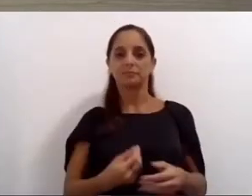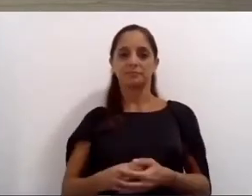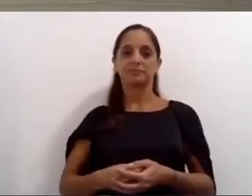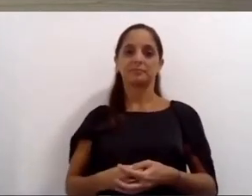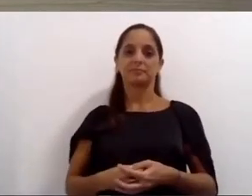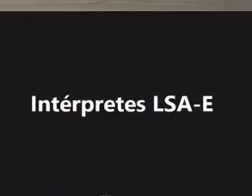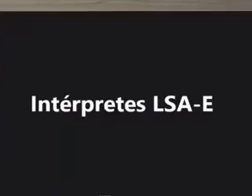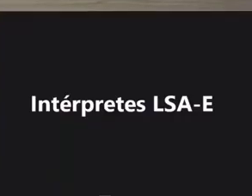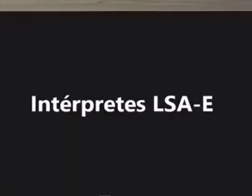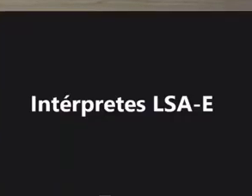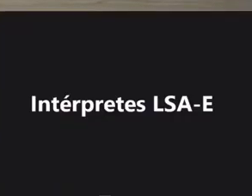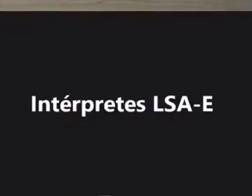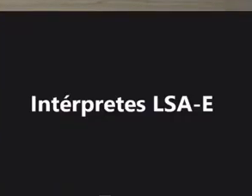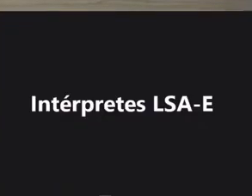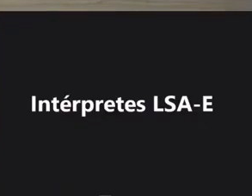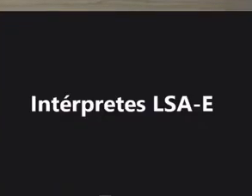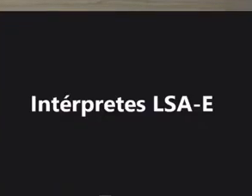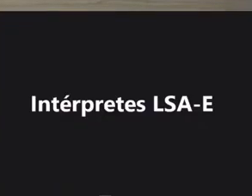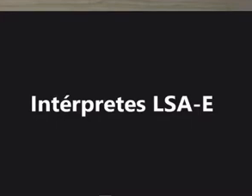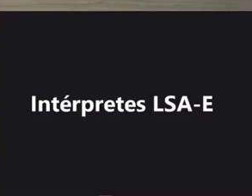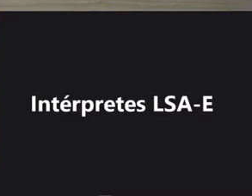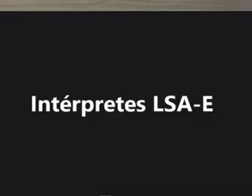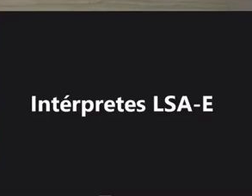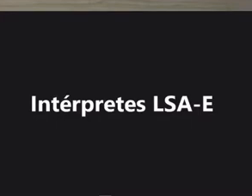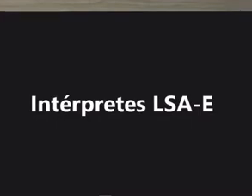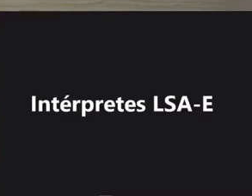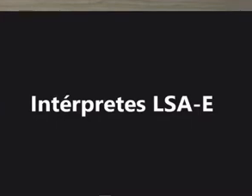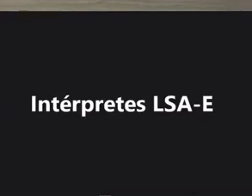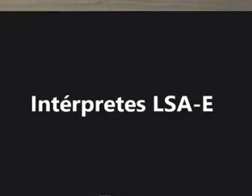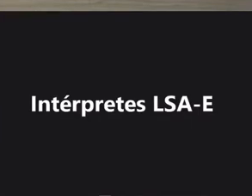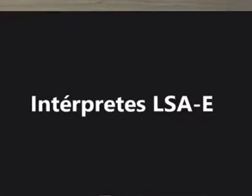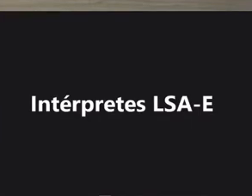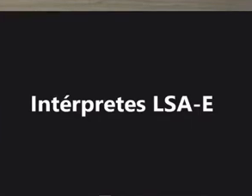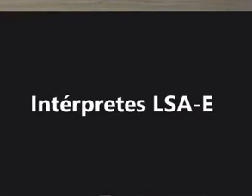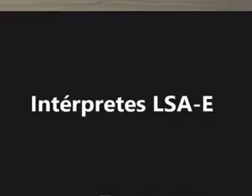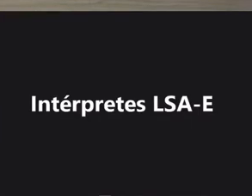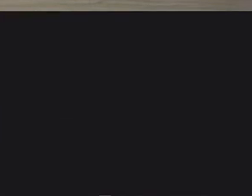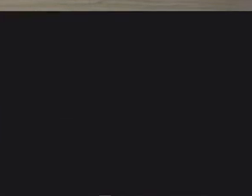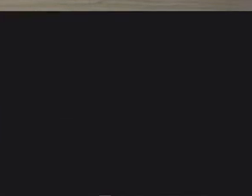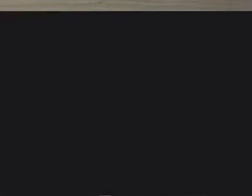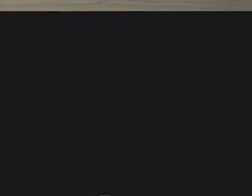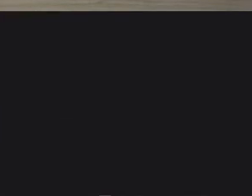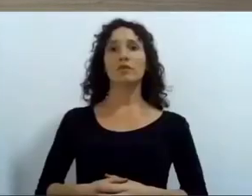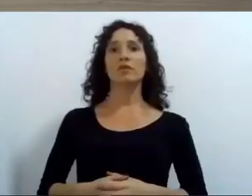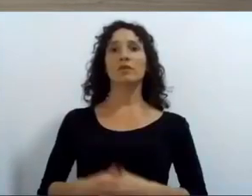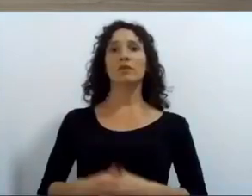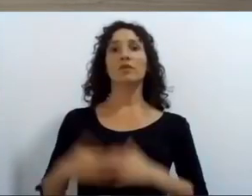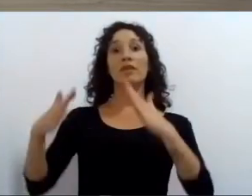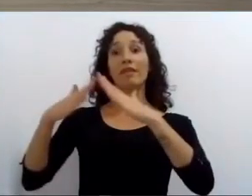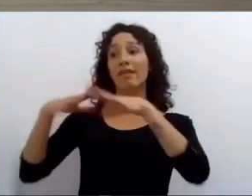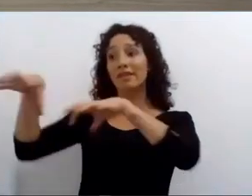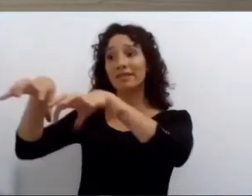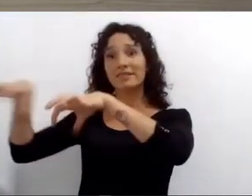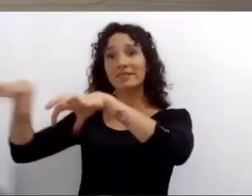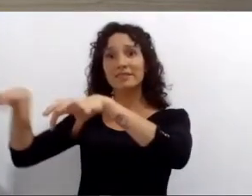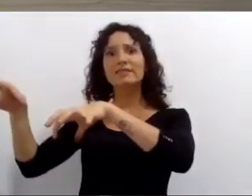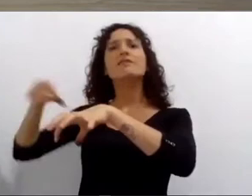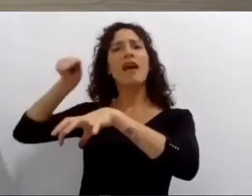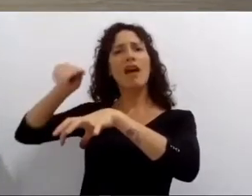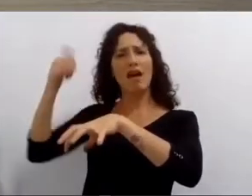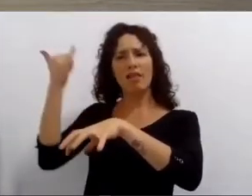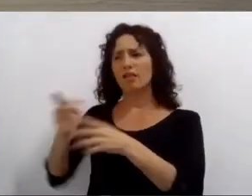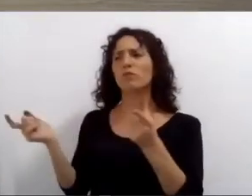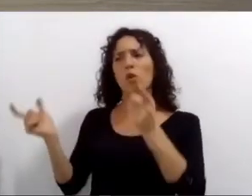comerciantes vecinalistas dirigentes de clubes escuelas y diversas organizaciones de los barrios participaron de los consejos barriales online